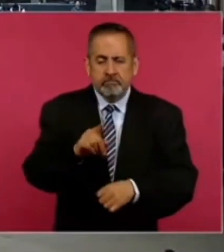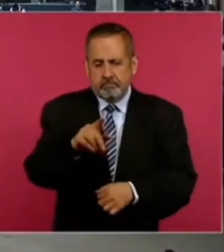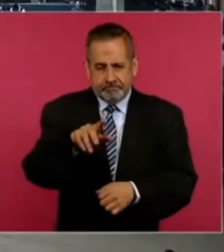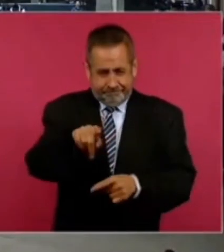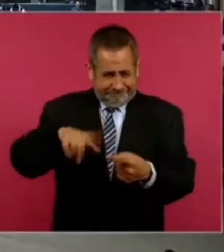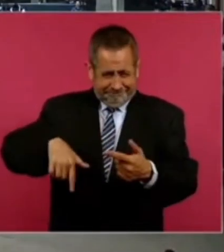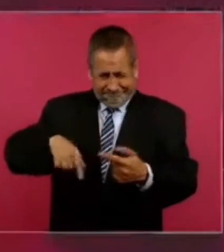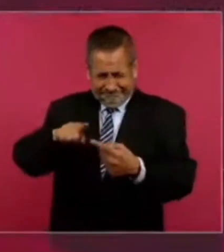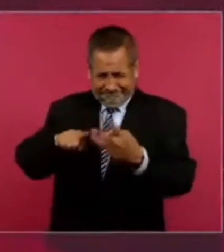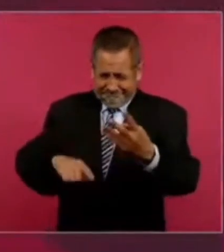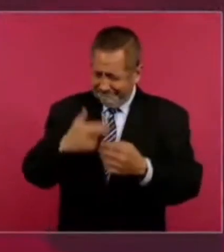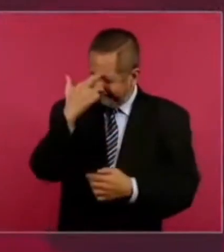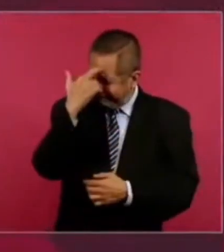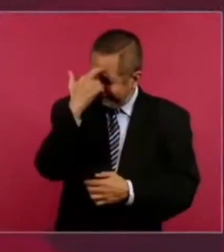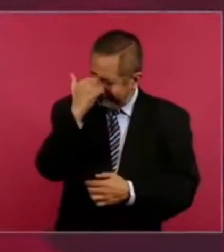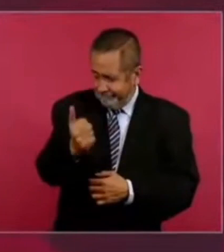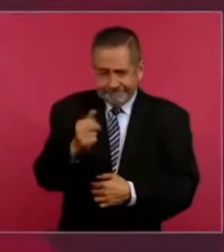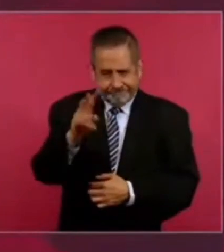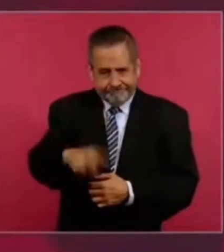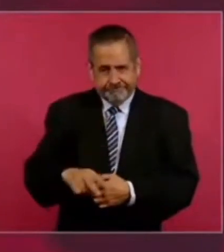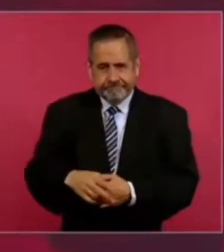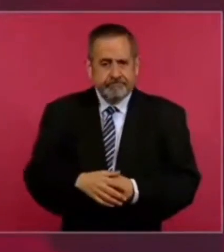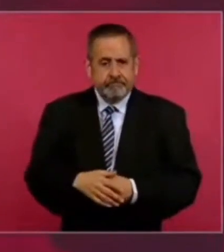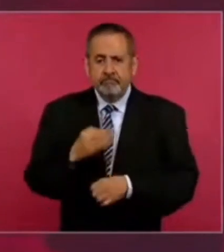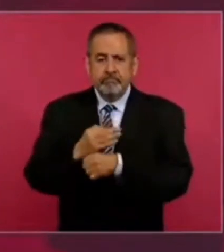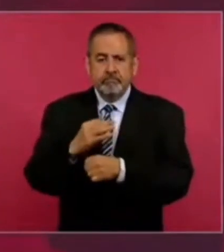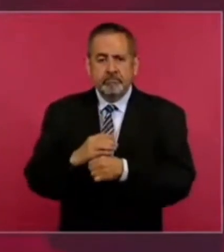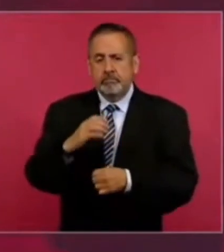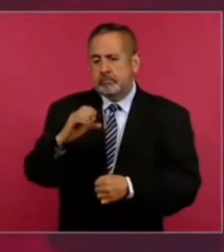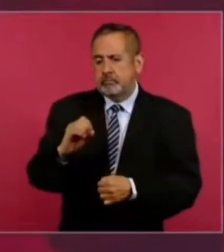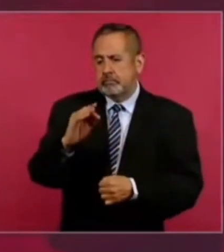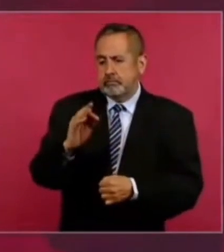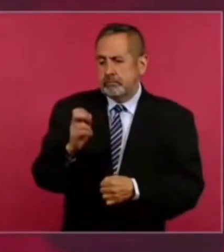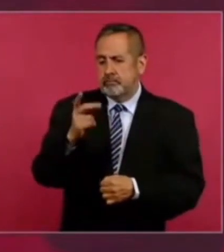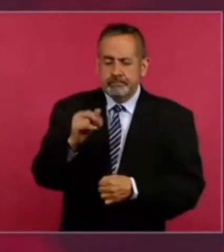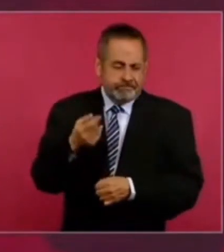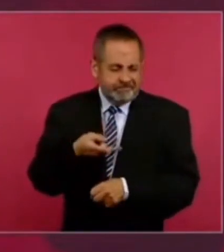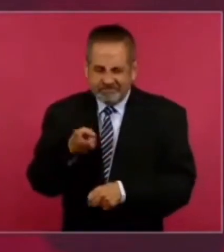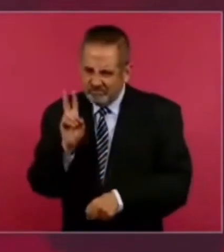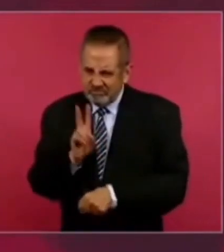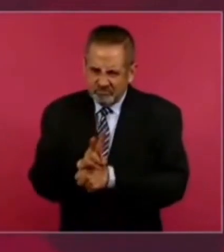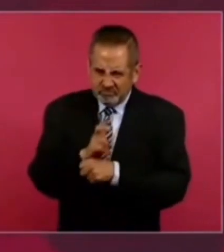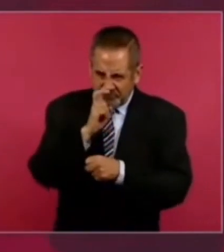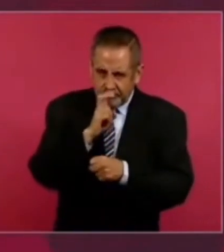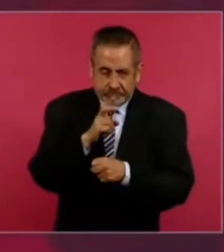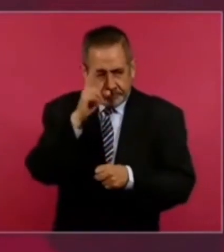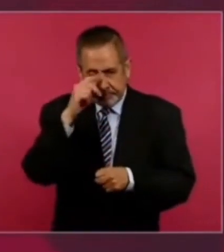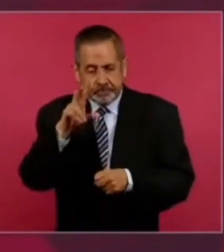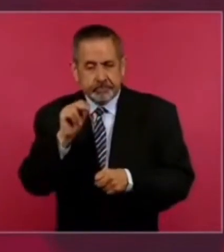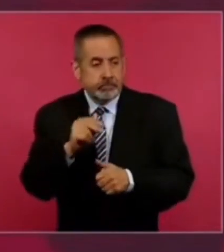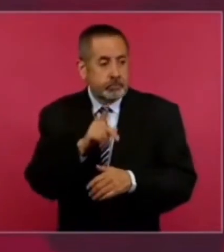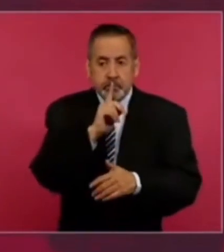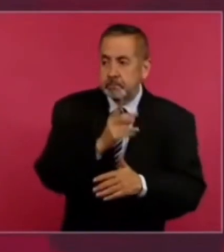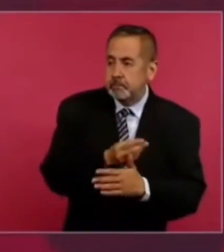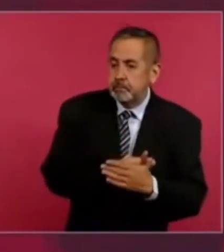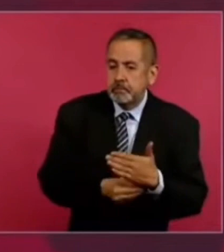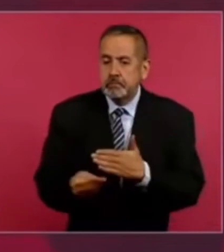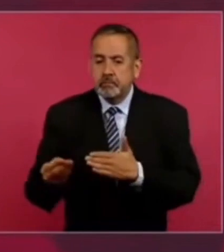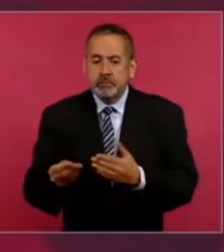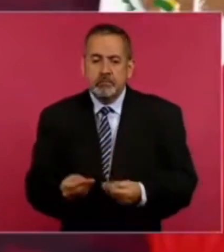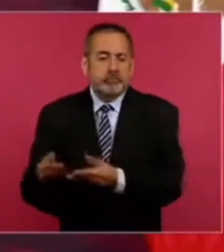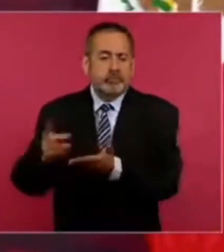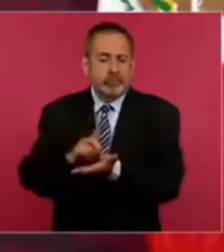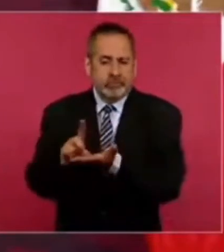es cierto. Más cuidado para que no haya introducción de